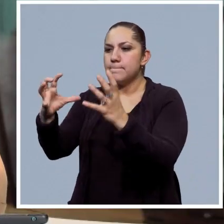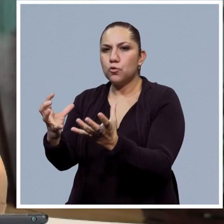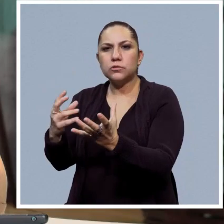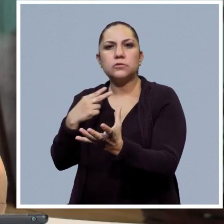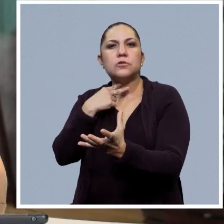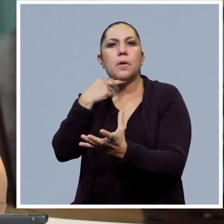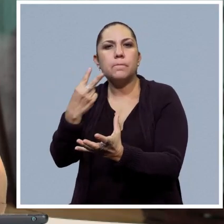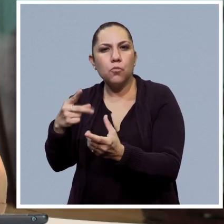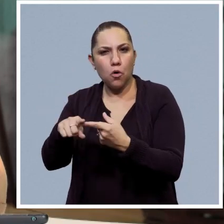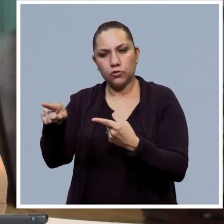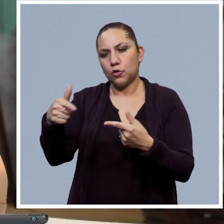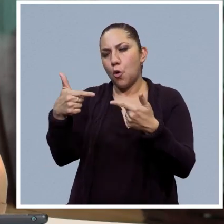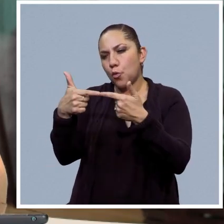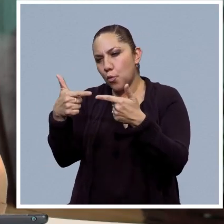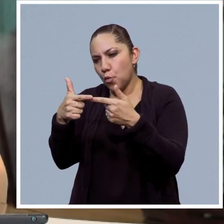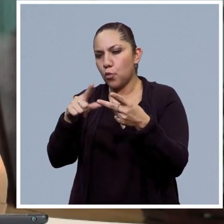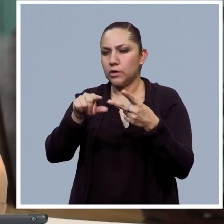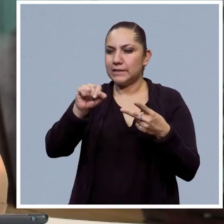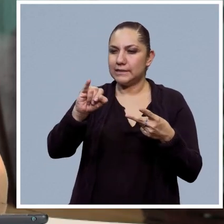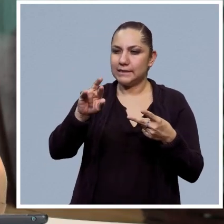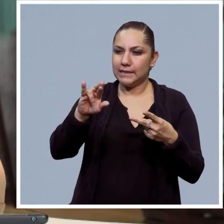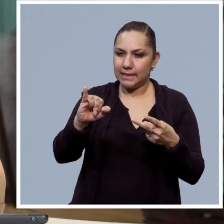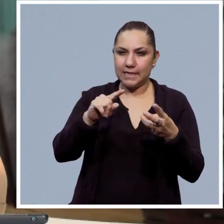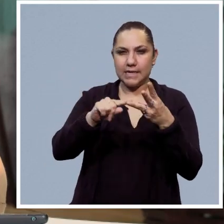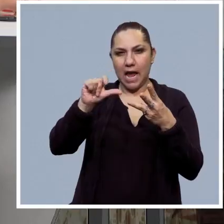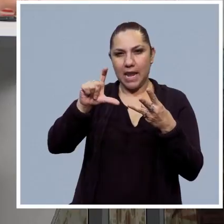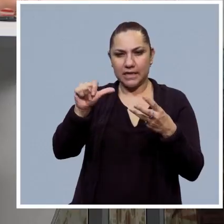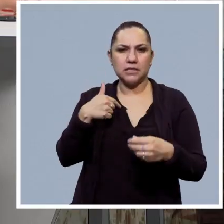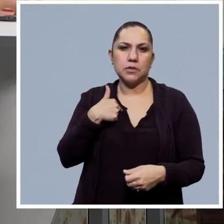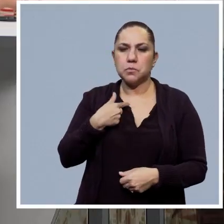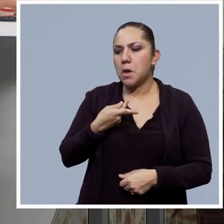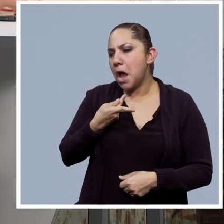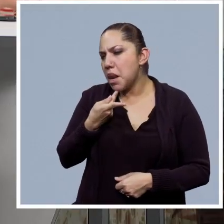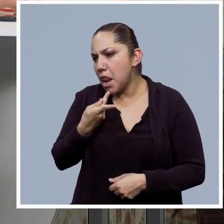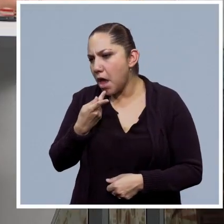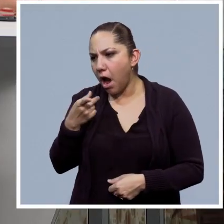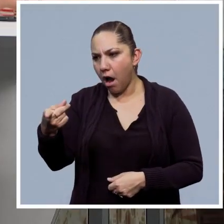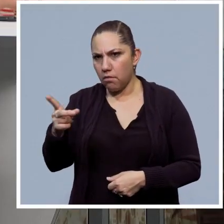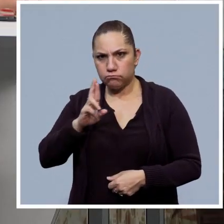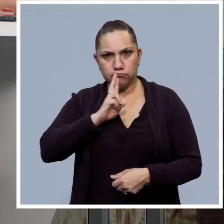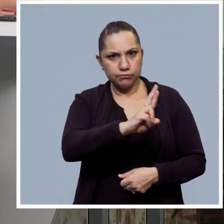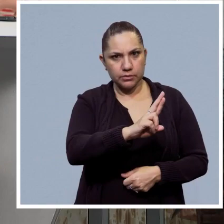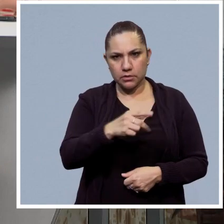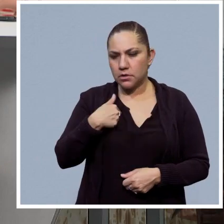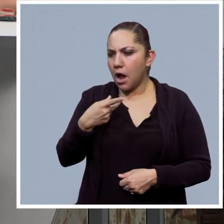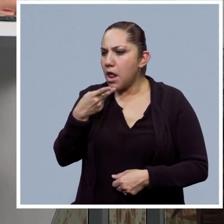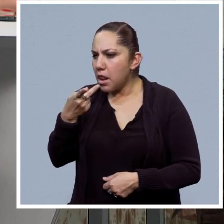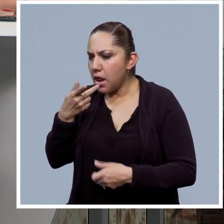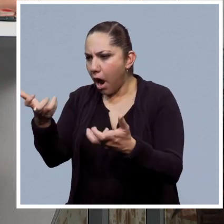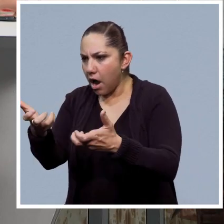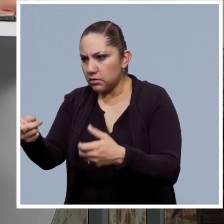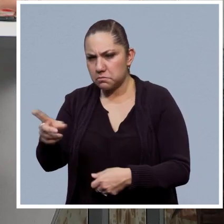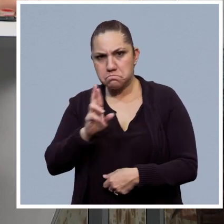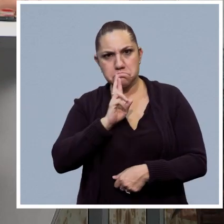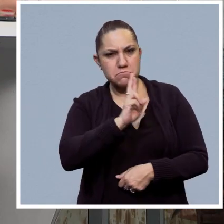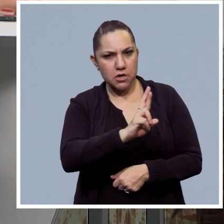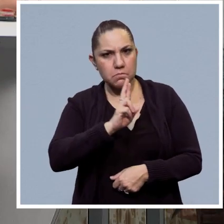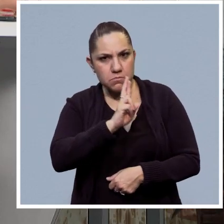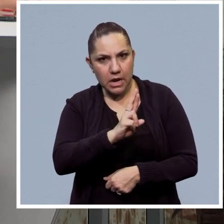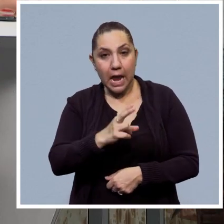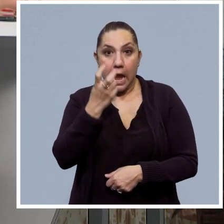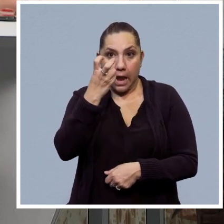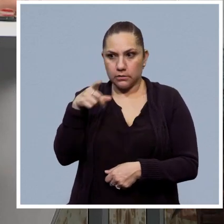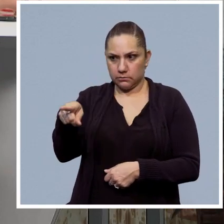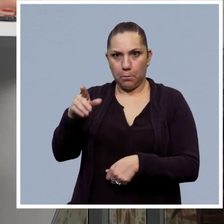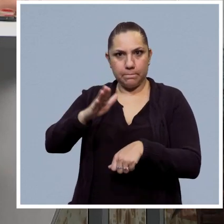virtuales o nuestras bocinas inteligentes como Google, Siri o Alexa a las que podemos preguntarles y nos resuelven prácticamente casi todas nuestras dudas.